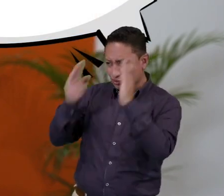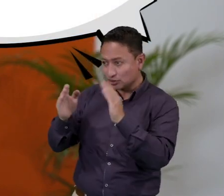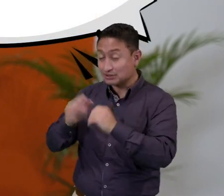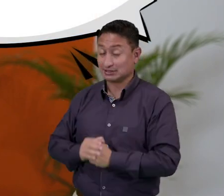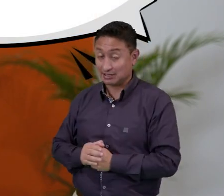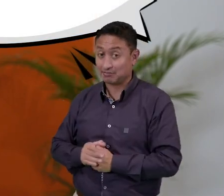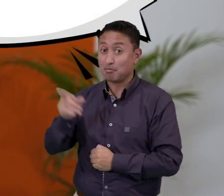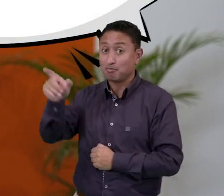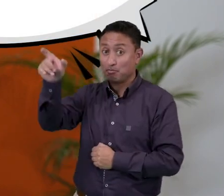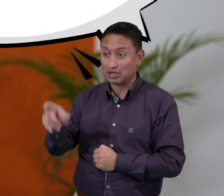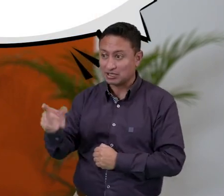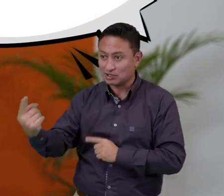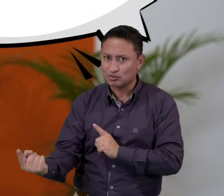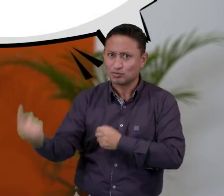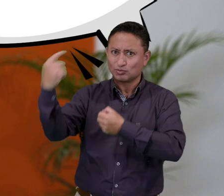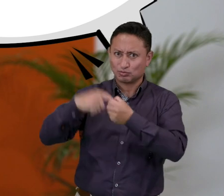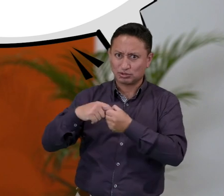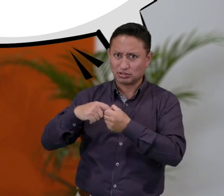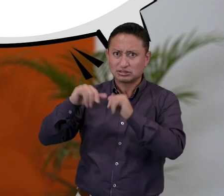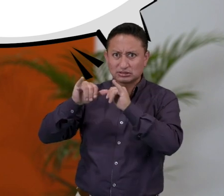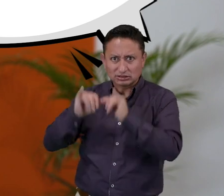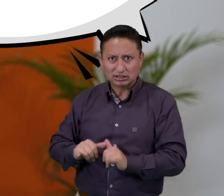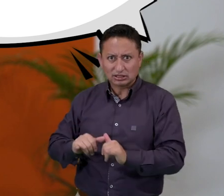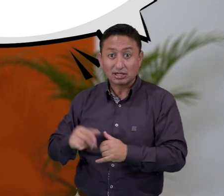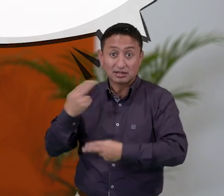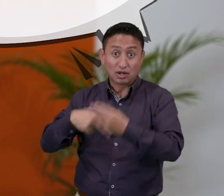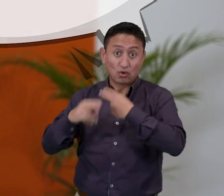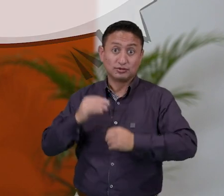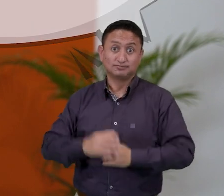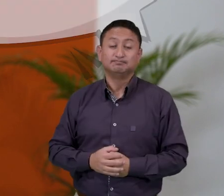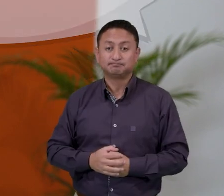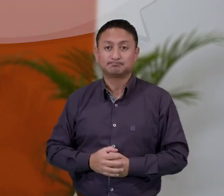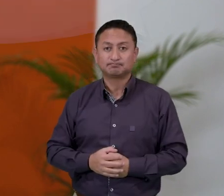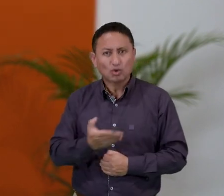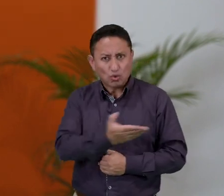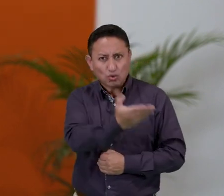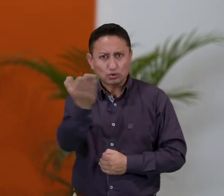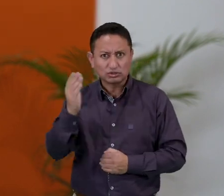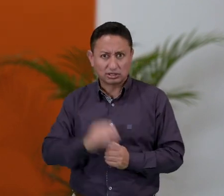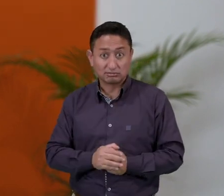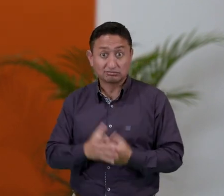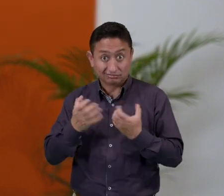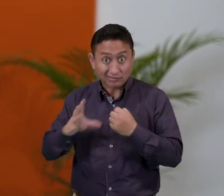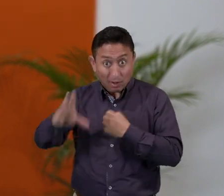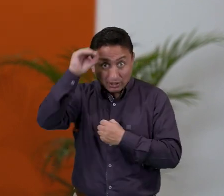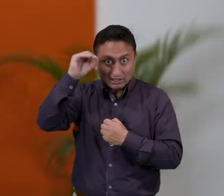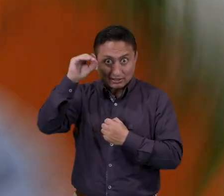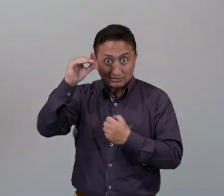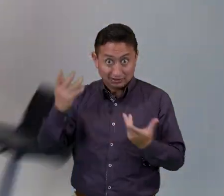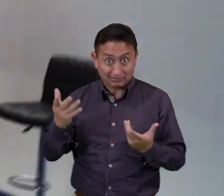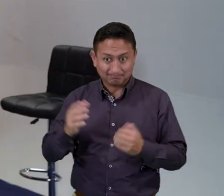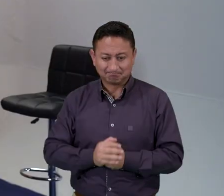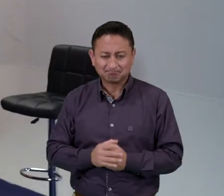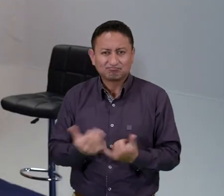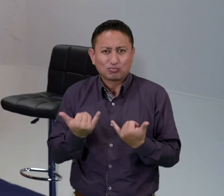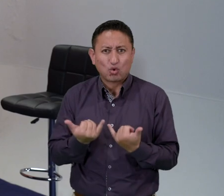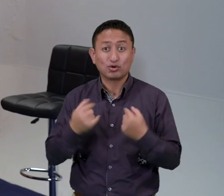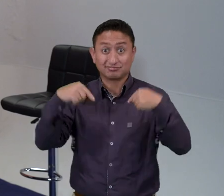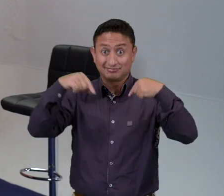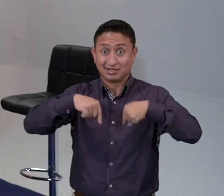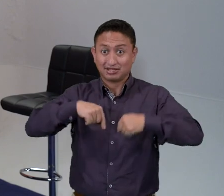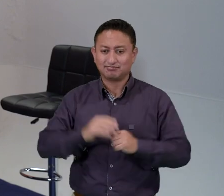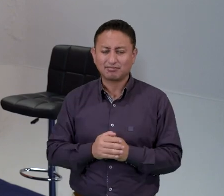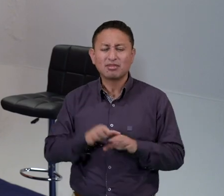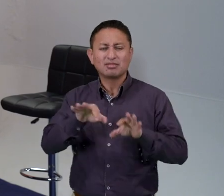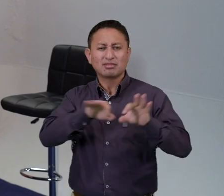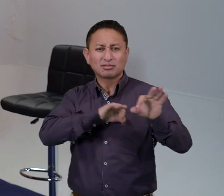determina la retención de los clientes que llegan a nuestros negocios. ¿Ustedes quieren aprender de este tema? Hoy en Hágale